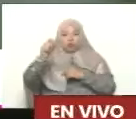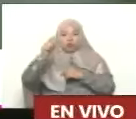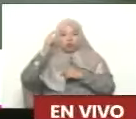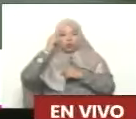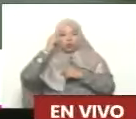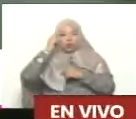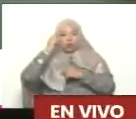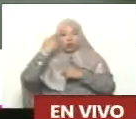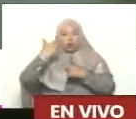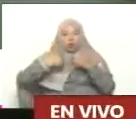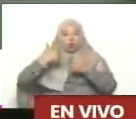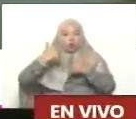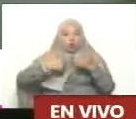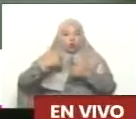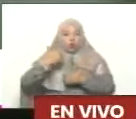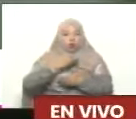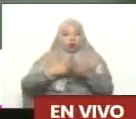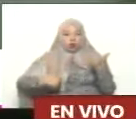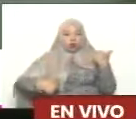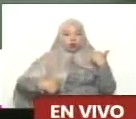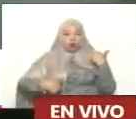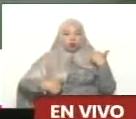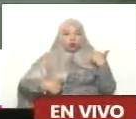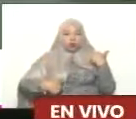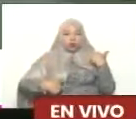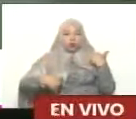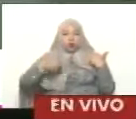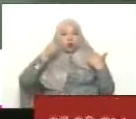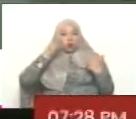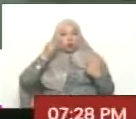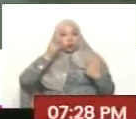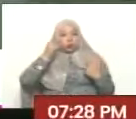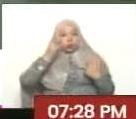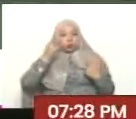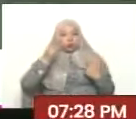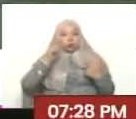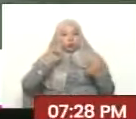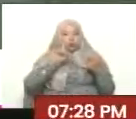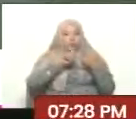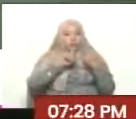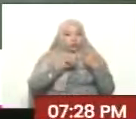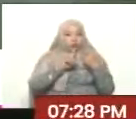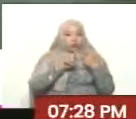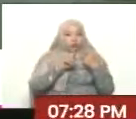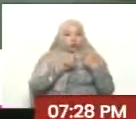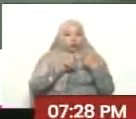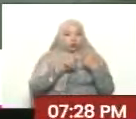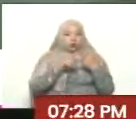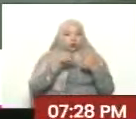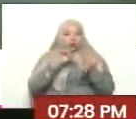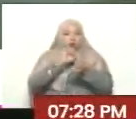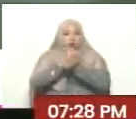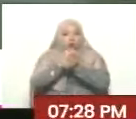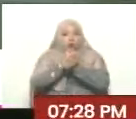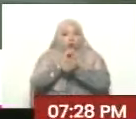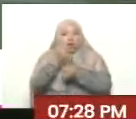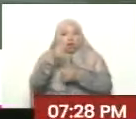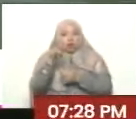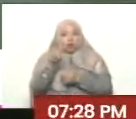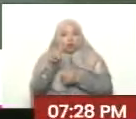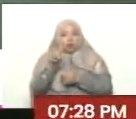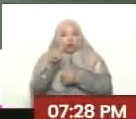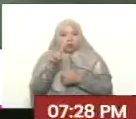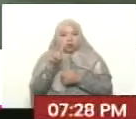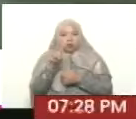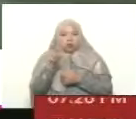suceder cosas extrañas en el país. No es la primera vez, ya estamos acostumbrados. En este caso, dice el Universal, que fueron detenidas 12 personas